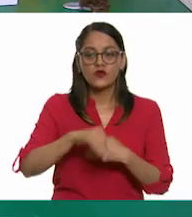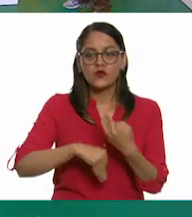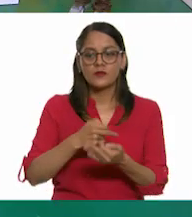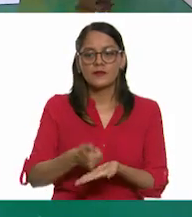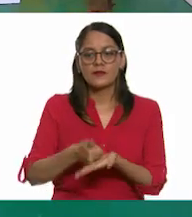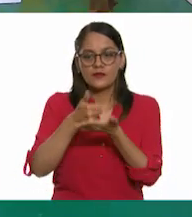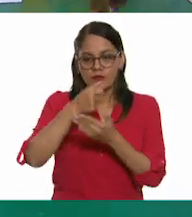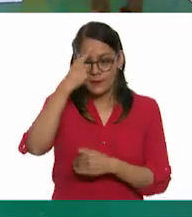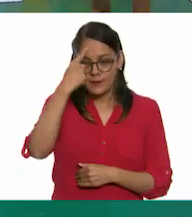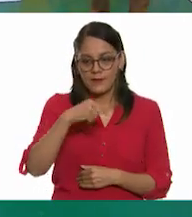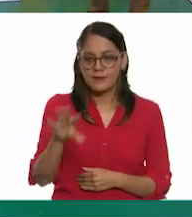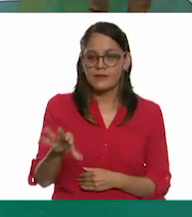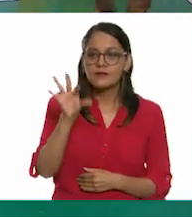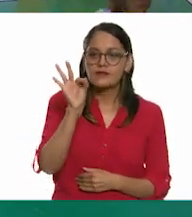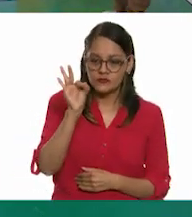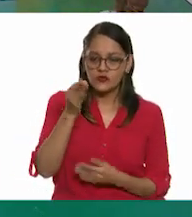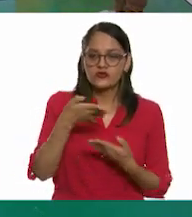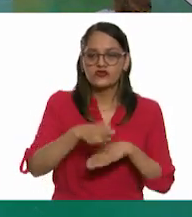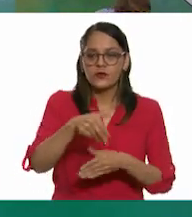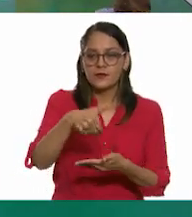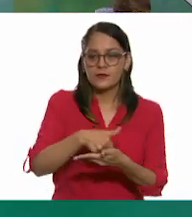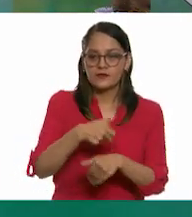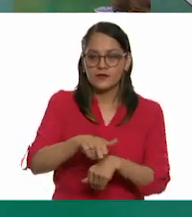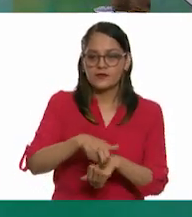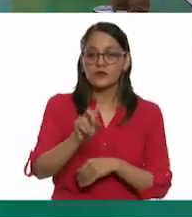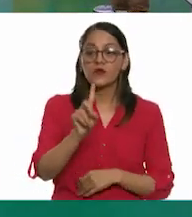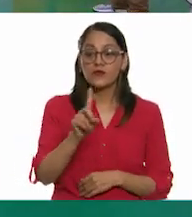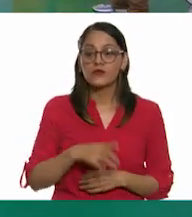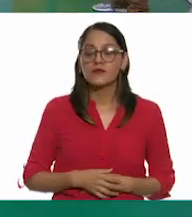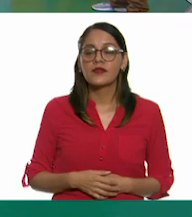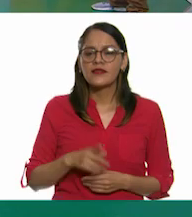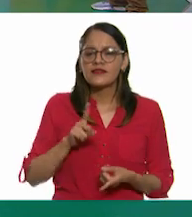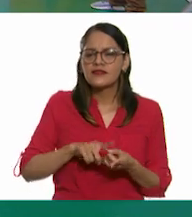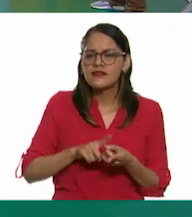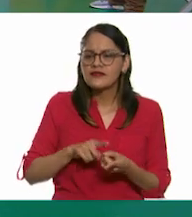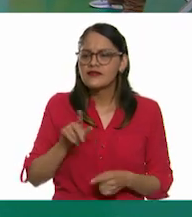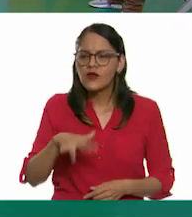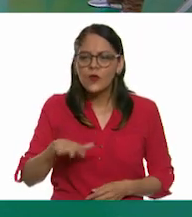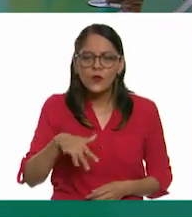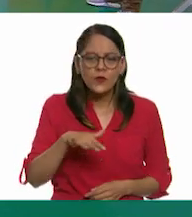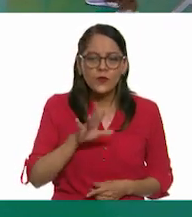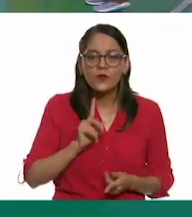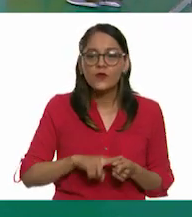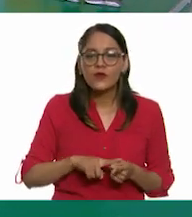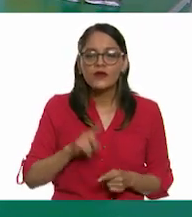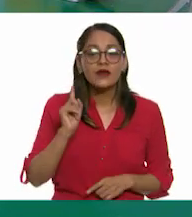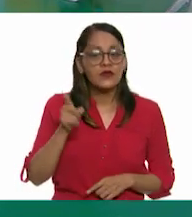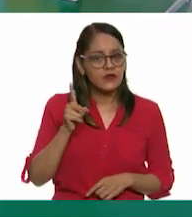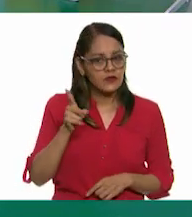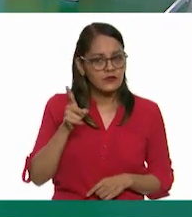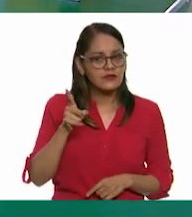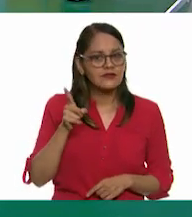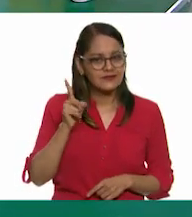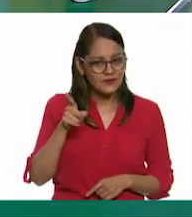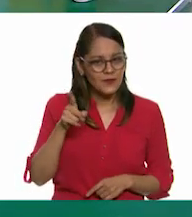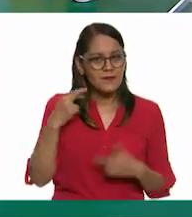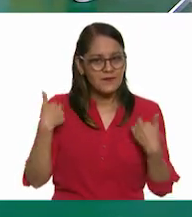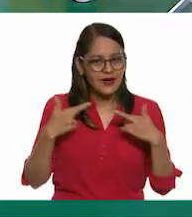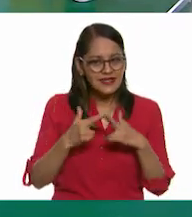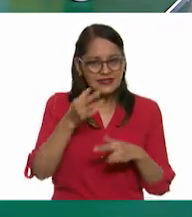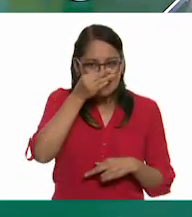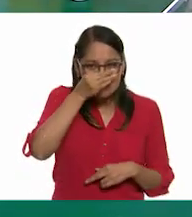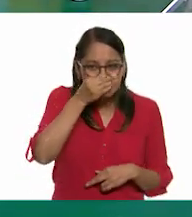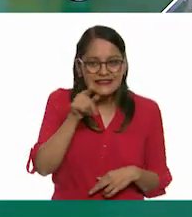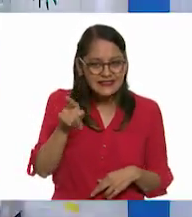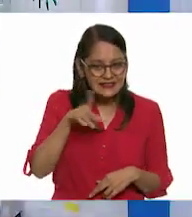ayúdenos a localizar el sobre marcado con el número uno. Sí, Que dicen que está... ¿Dónde está? Ah, tú estás muy caliente, maestro Lalo.